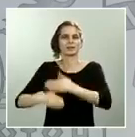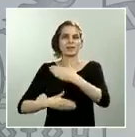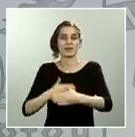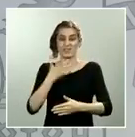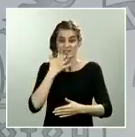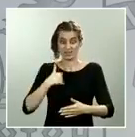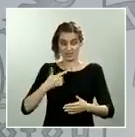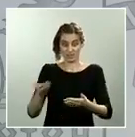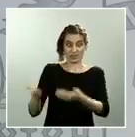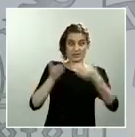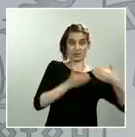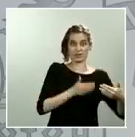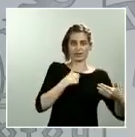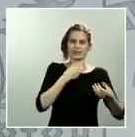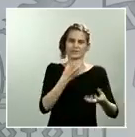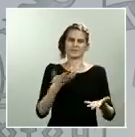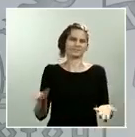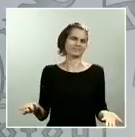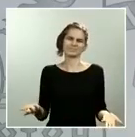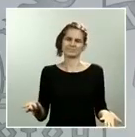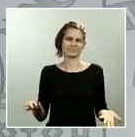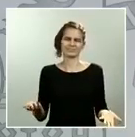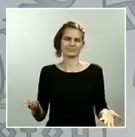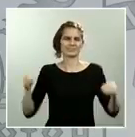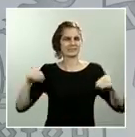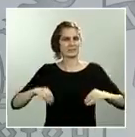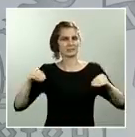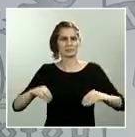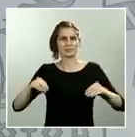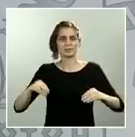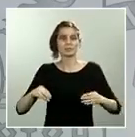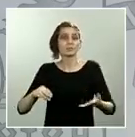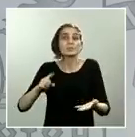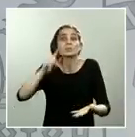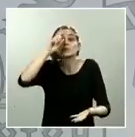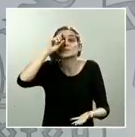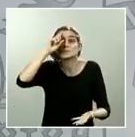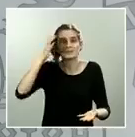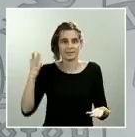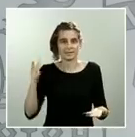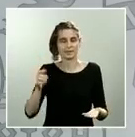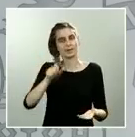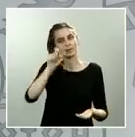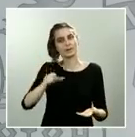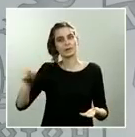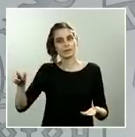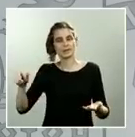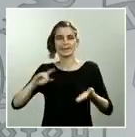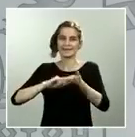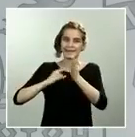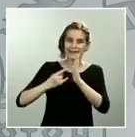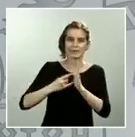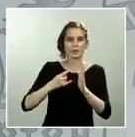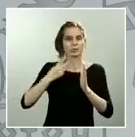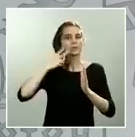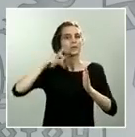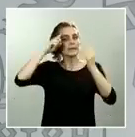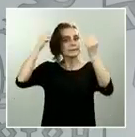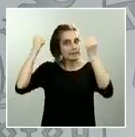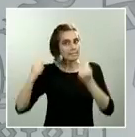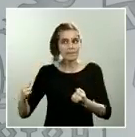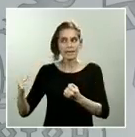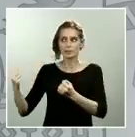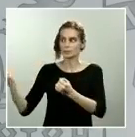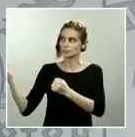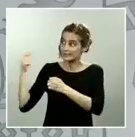sentido. No se sabe, no conocemos, serán los técnicos y los expertos los que vayan marcándole al Gobierno cómo y de qué